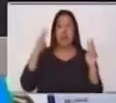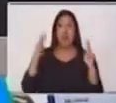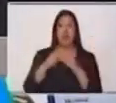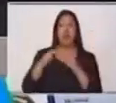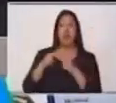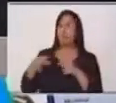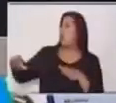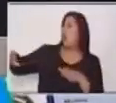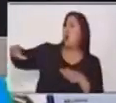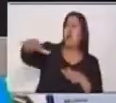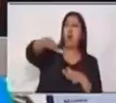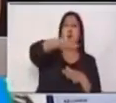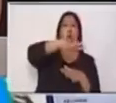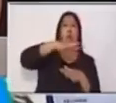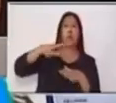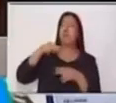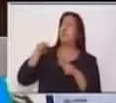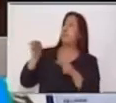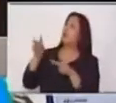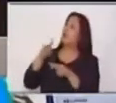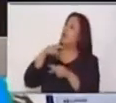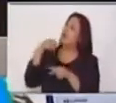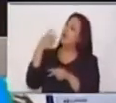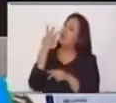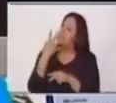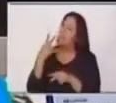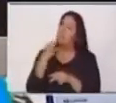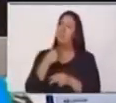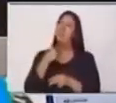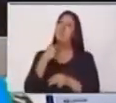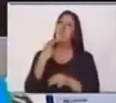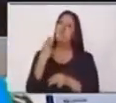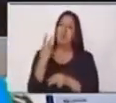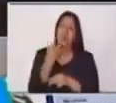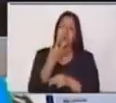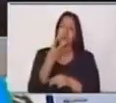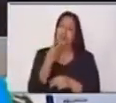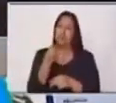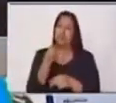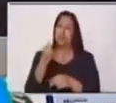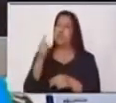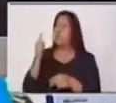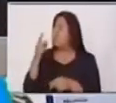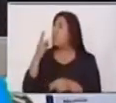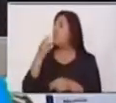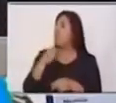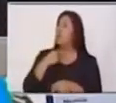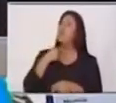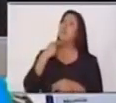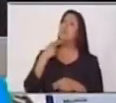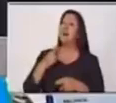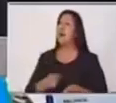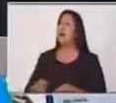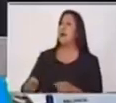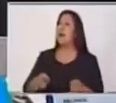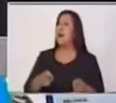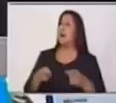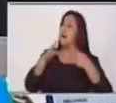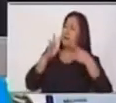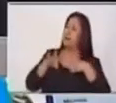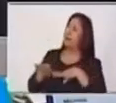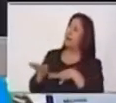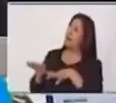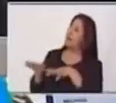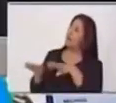gran belleza y por su dulce voz al cantar. Tan bonita era la voz que los ríos estaban muy enamorados de